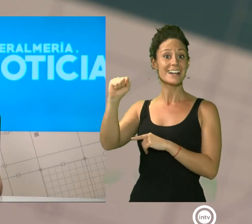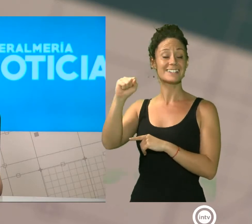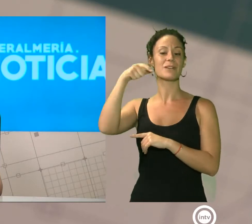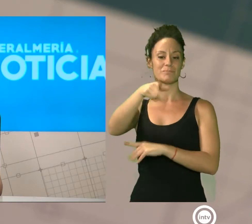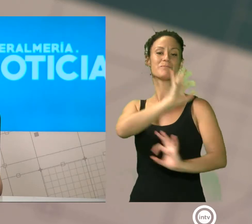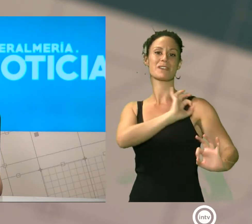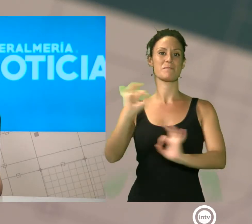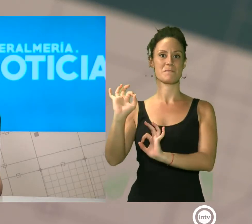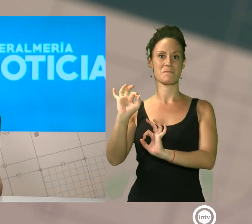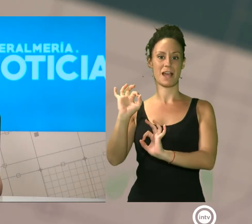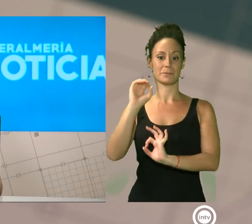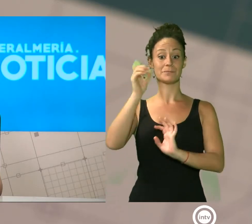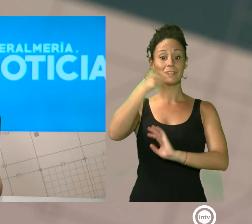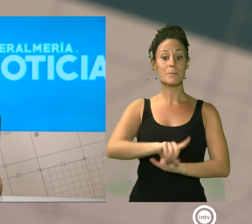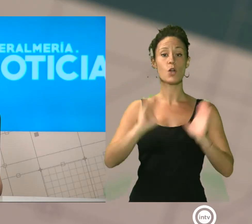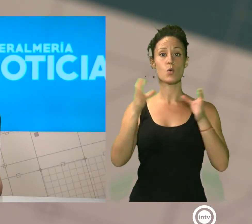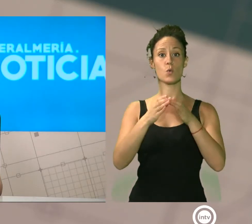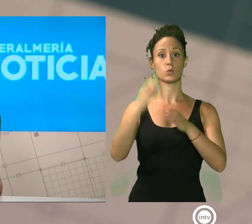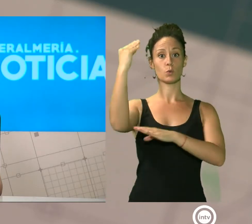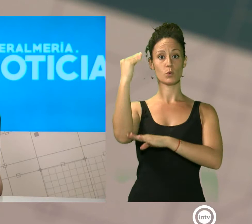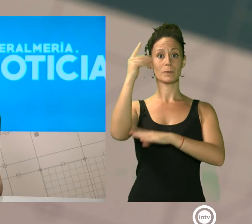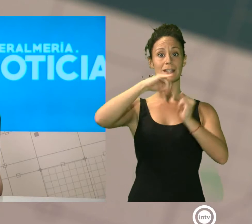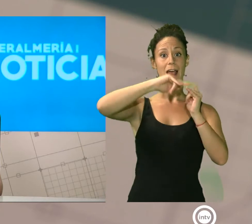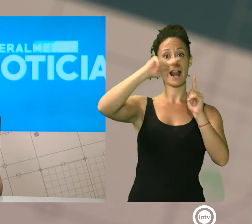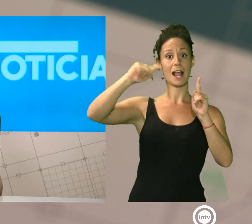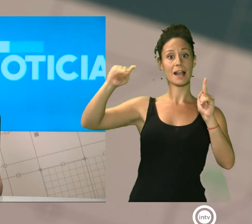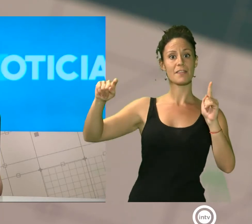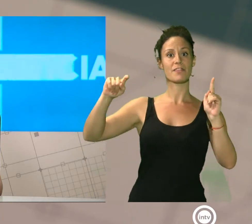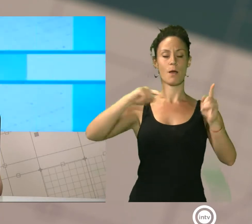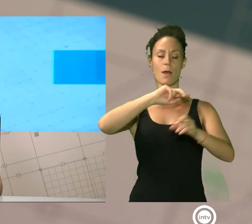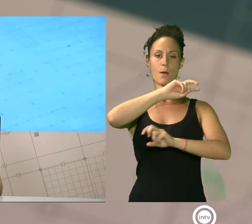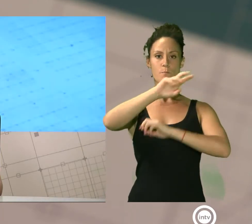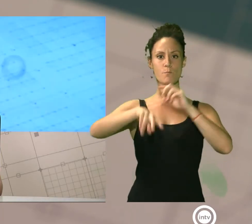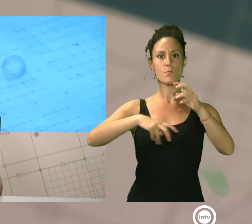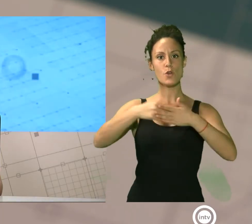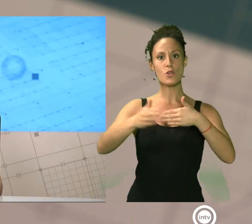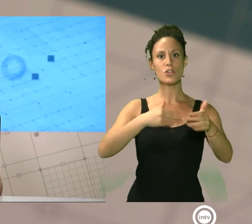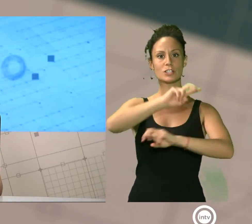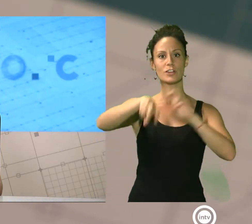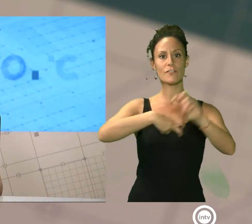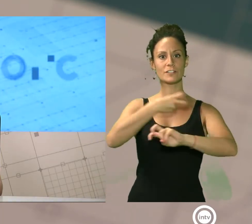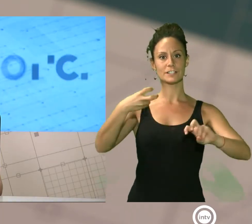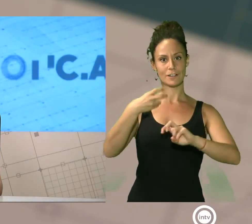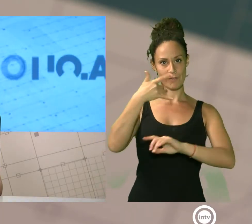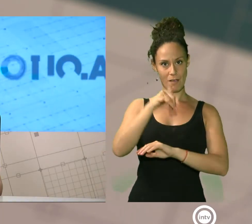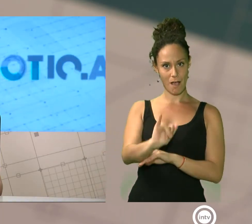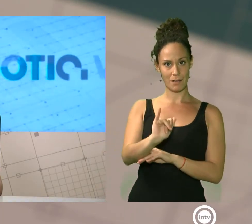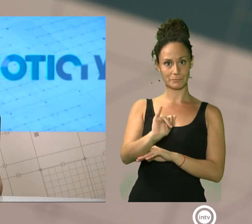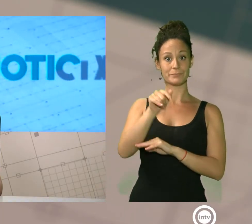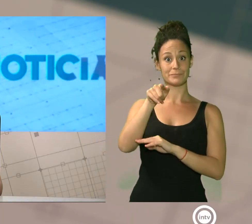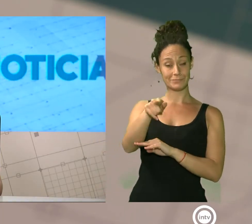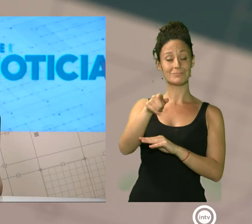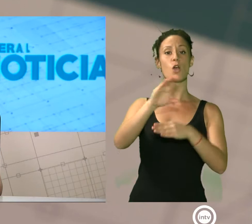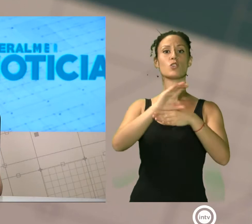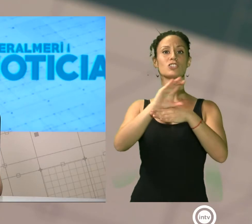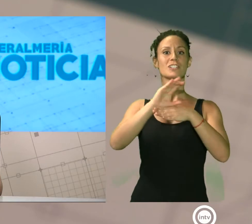de la Alcazaba atraviesa un importante proceso de rehabilitación. Por eso, la consejera de Cultura, Patricia del Pozo, se desplazó hasta allí